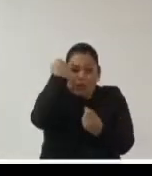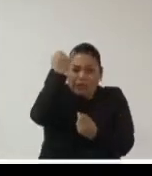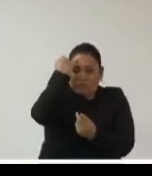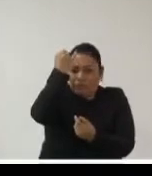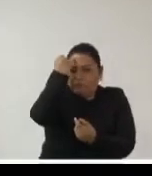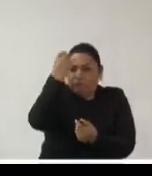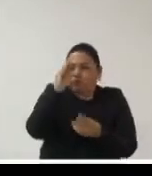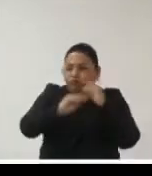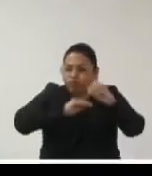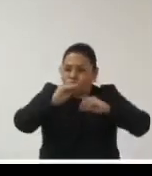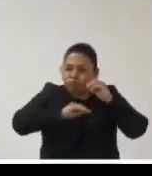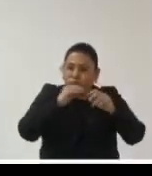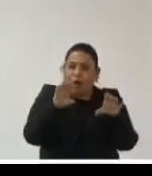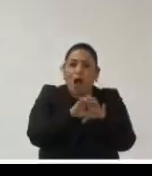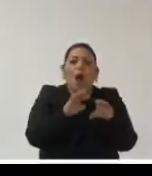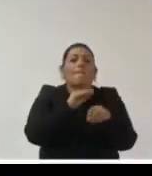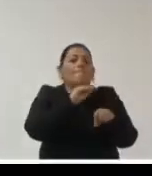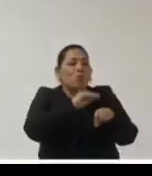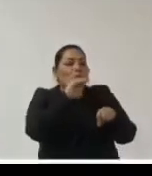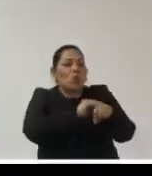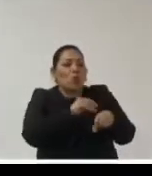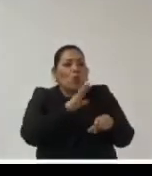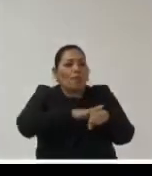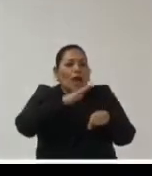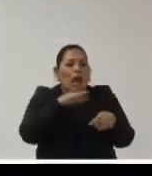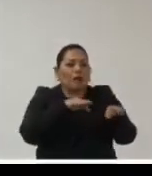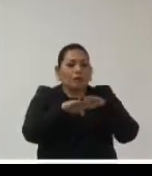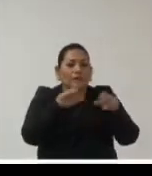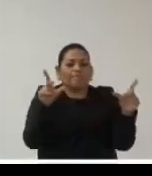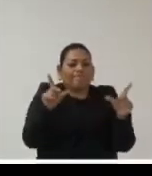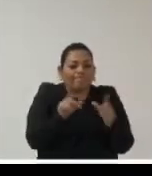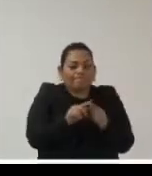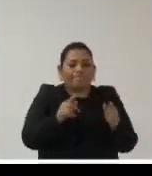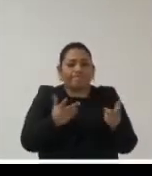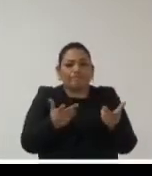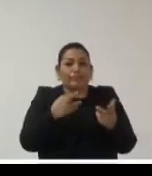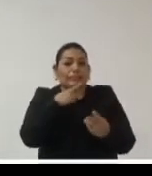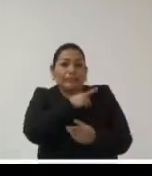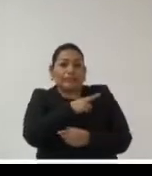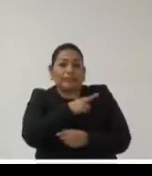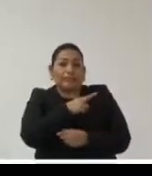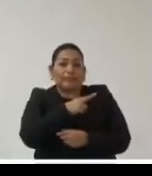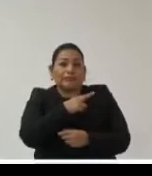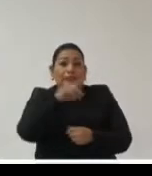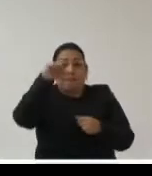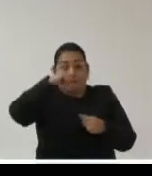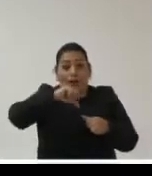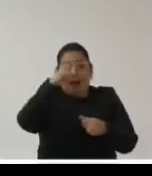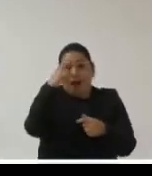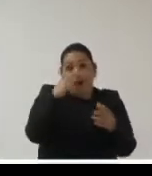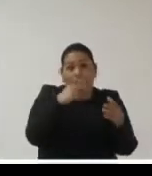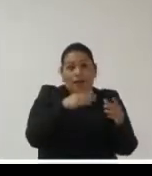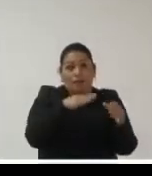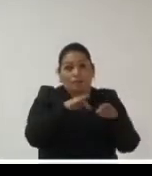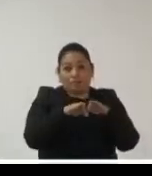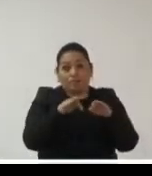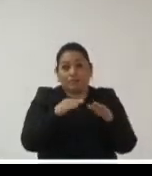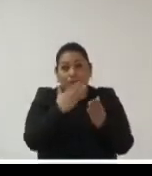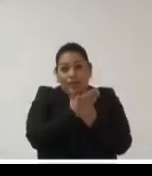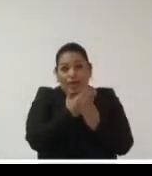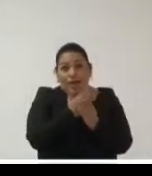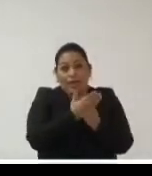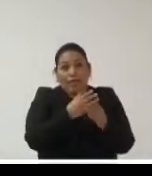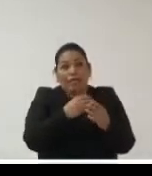profesionales de la tecnología a resolver los complejos problemas de la archivística moderno estamos entonces